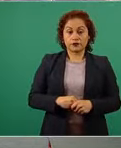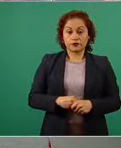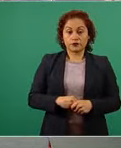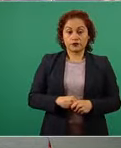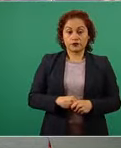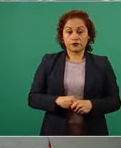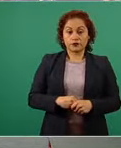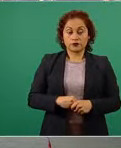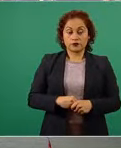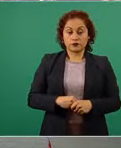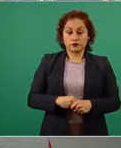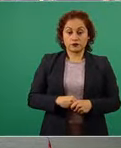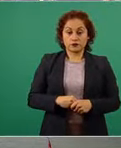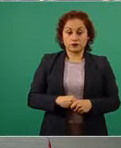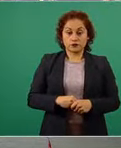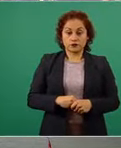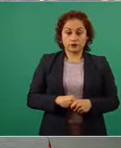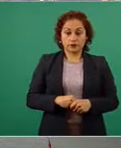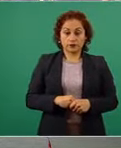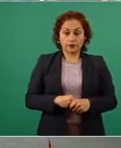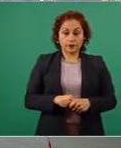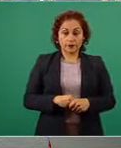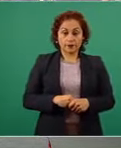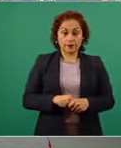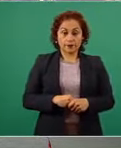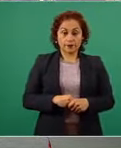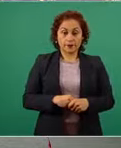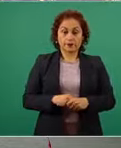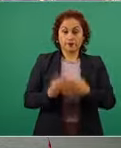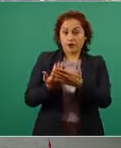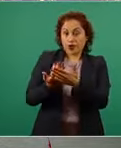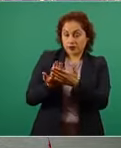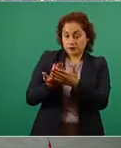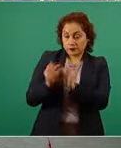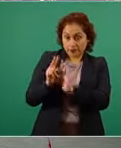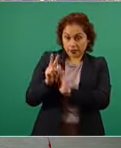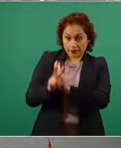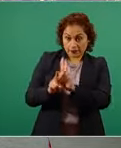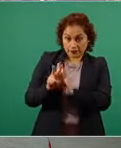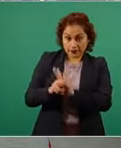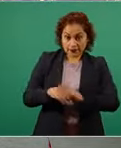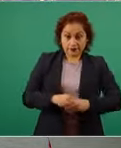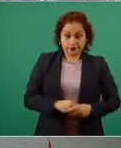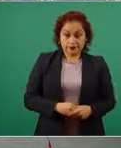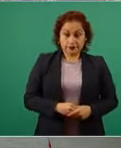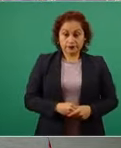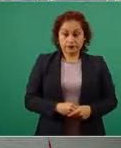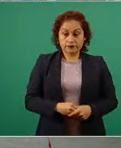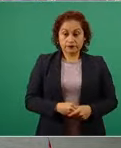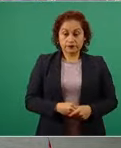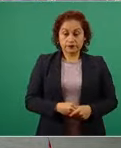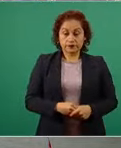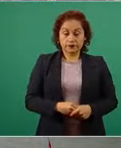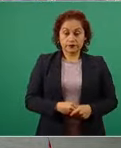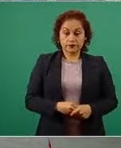En tanto se pone el video de las dosis que